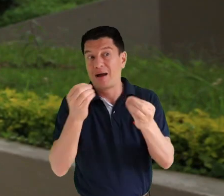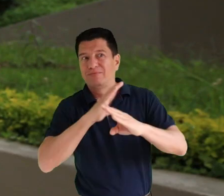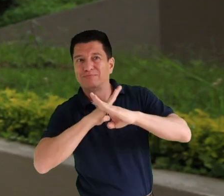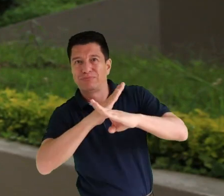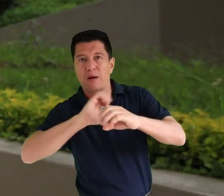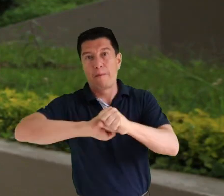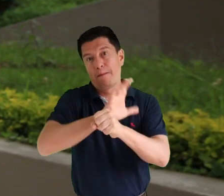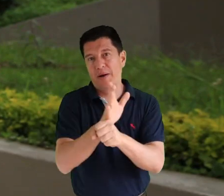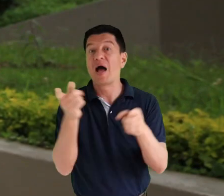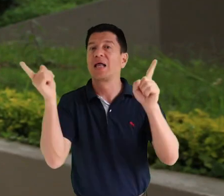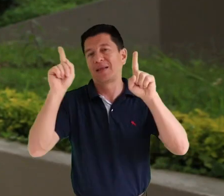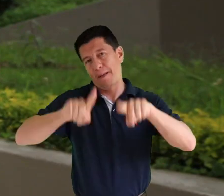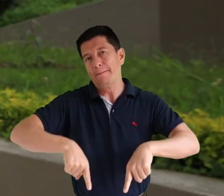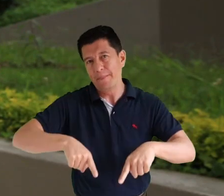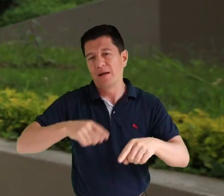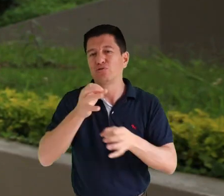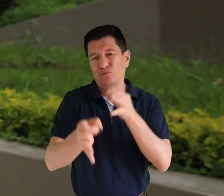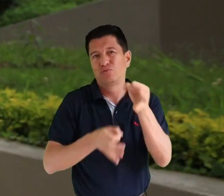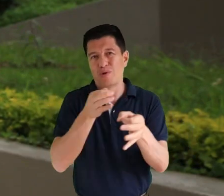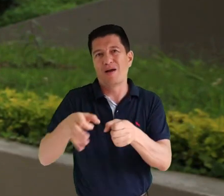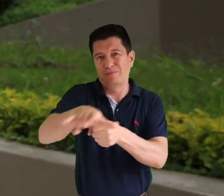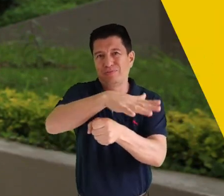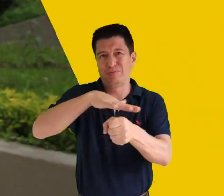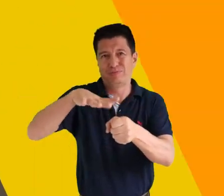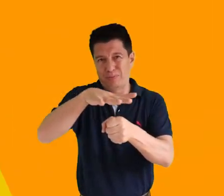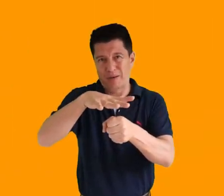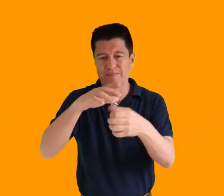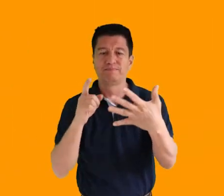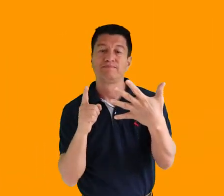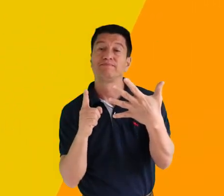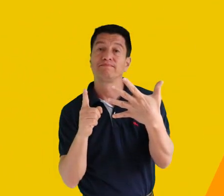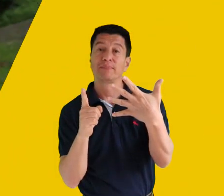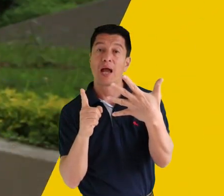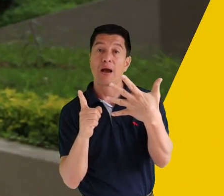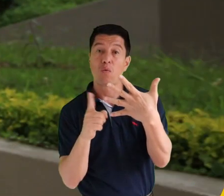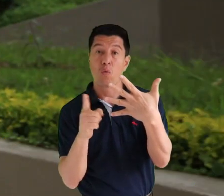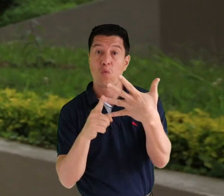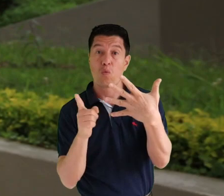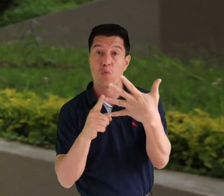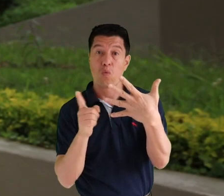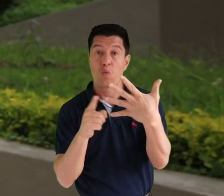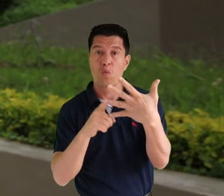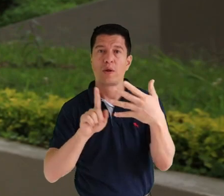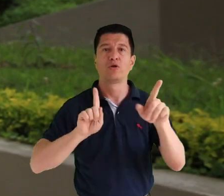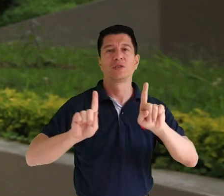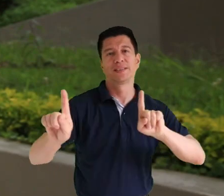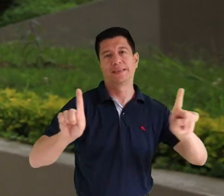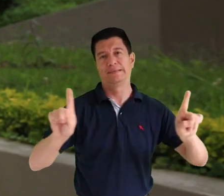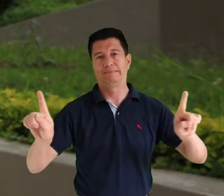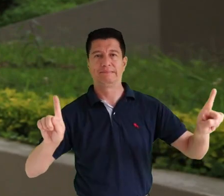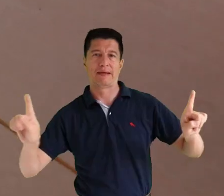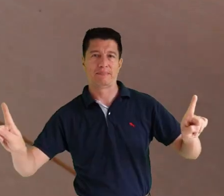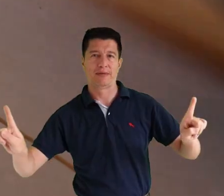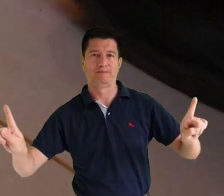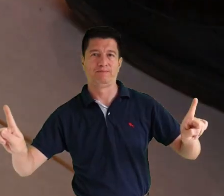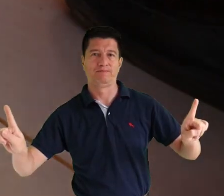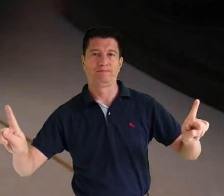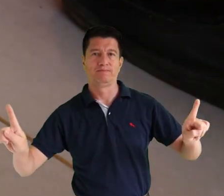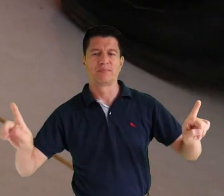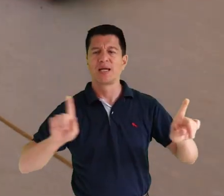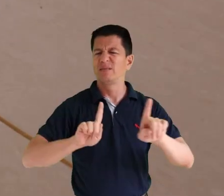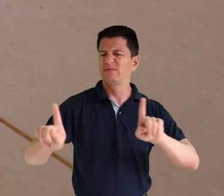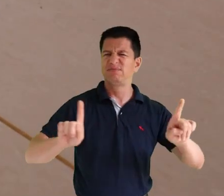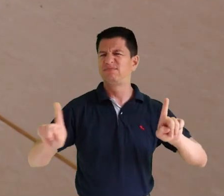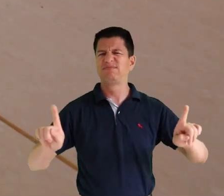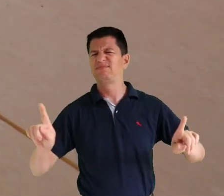contra el COVID-19, sino ser amigables con el medio ambiente. Tip número 4. El distanciamiento social. El